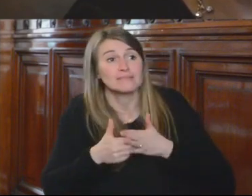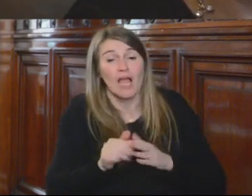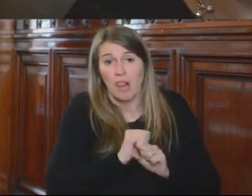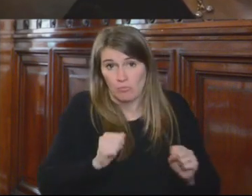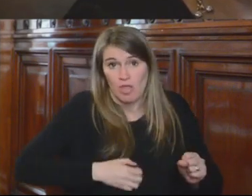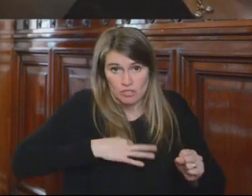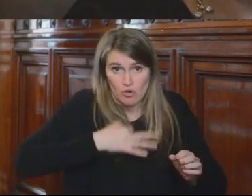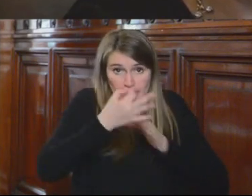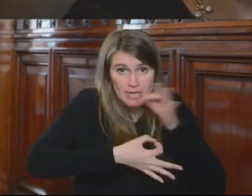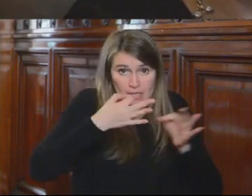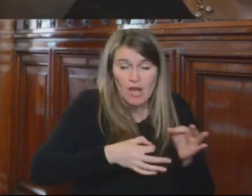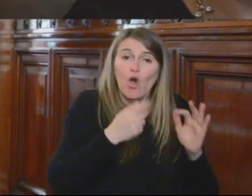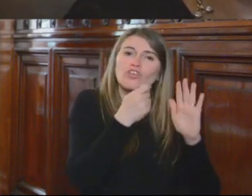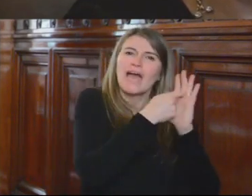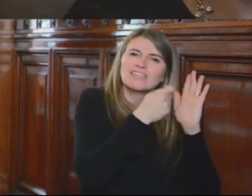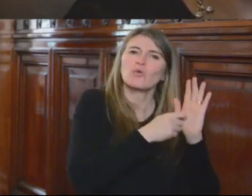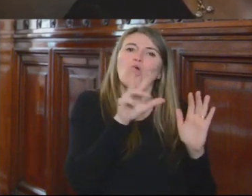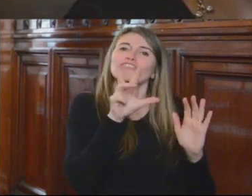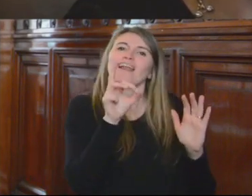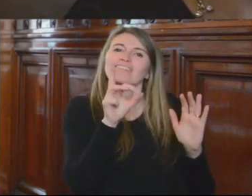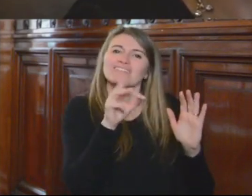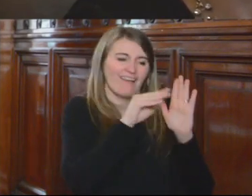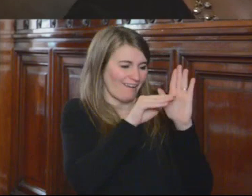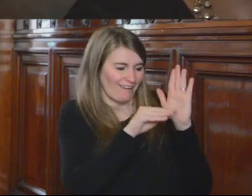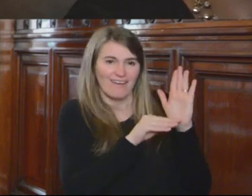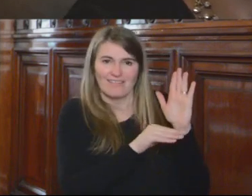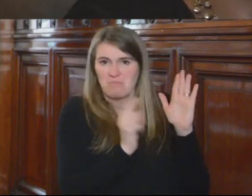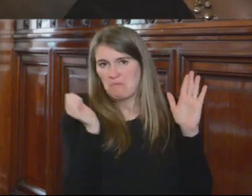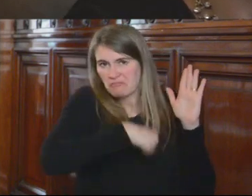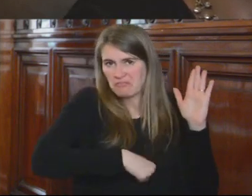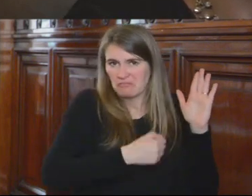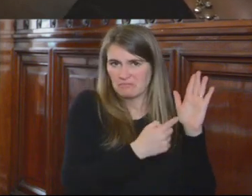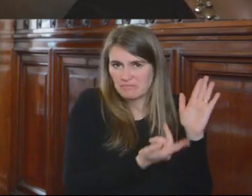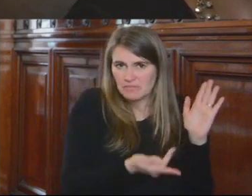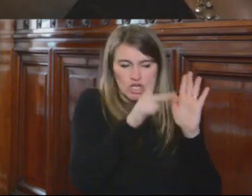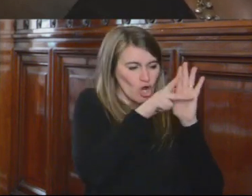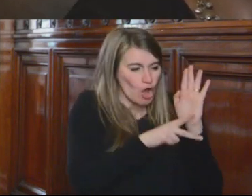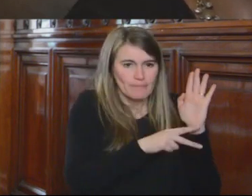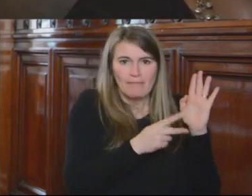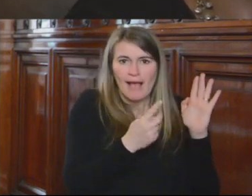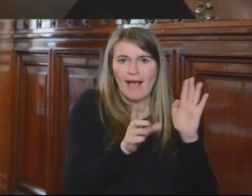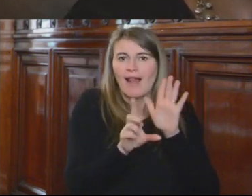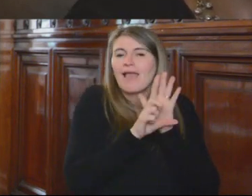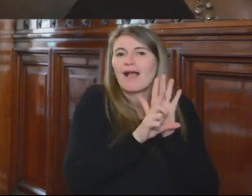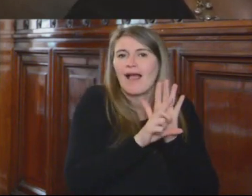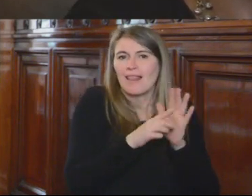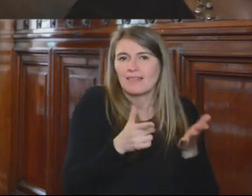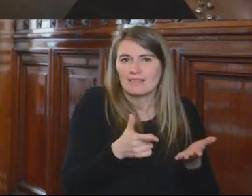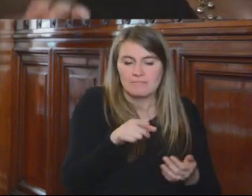vulnerando el artículo 30, el alcance de las restricciones, puesto que no hay una norma legal que ampare que sean ellos